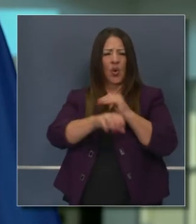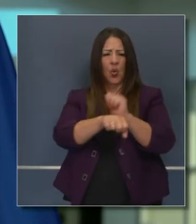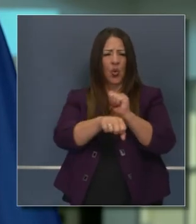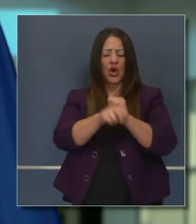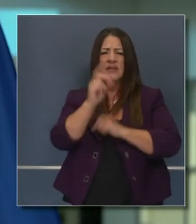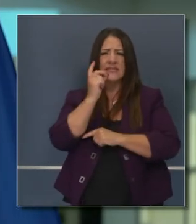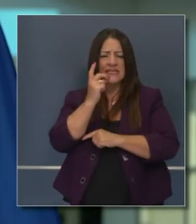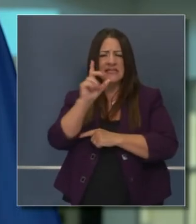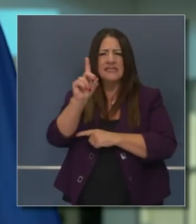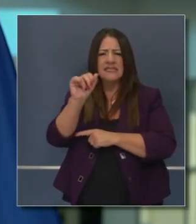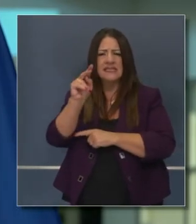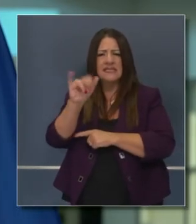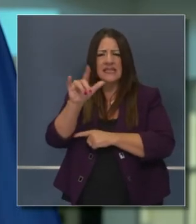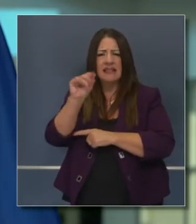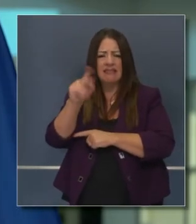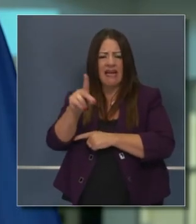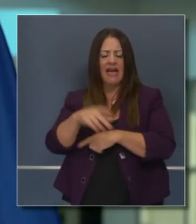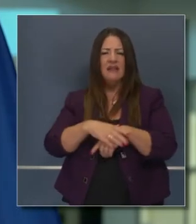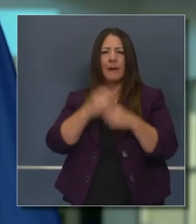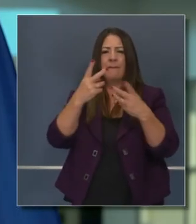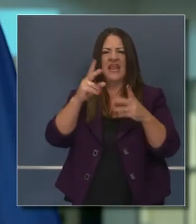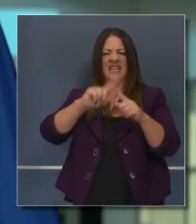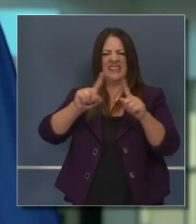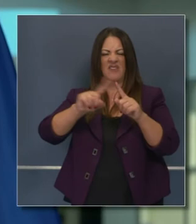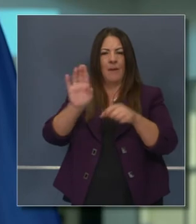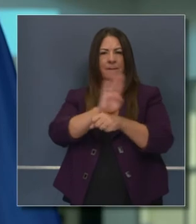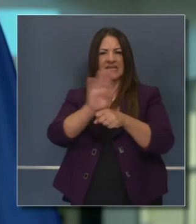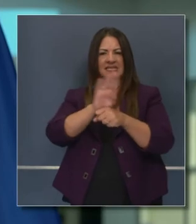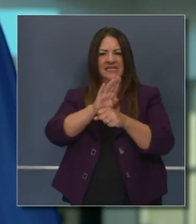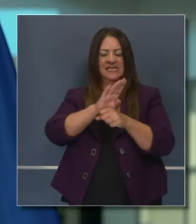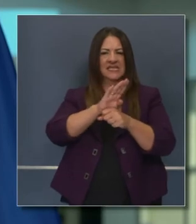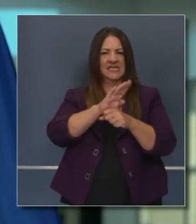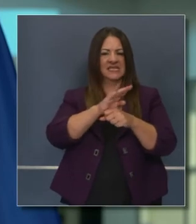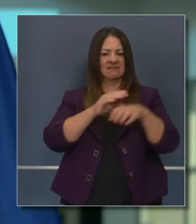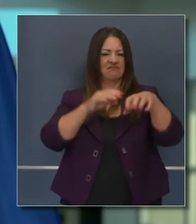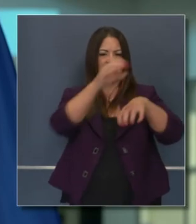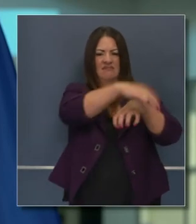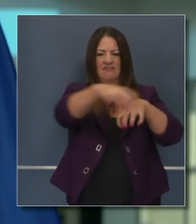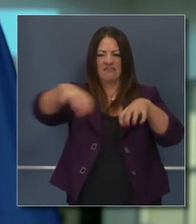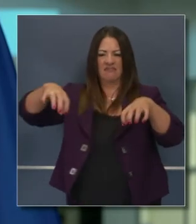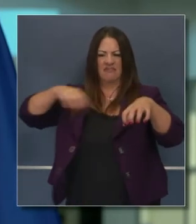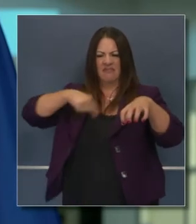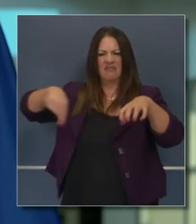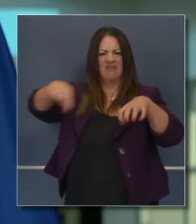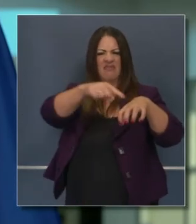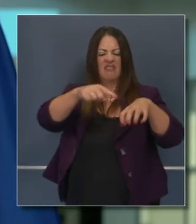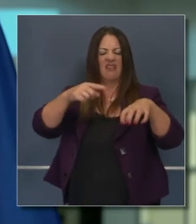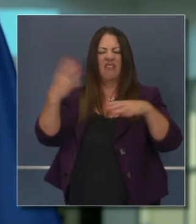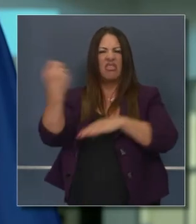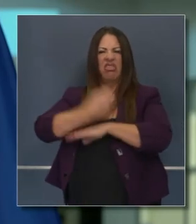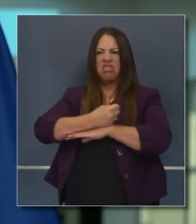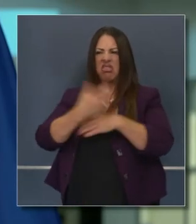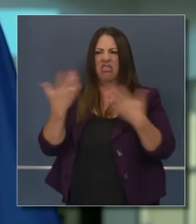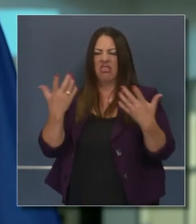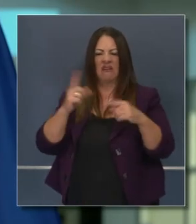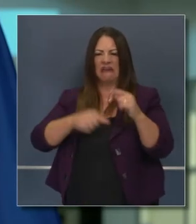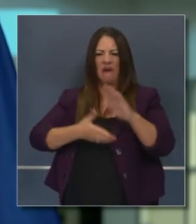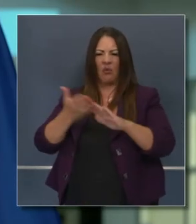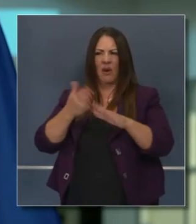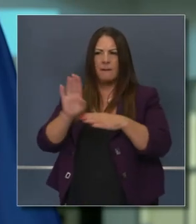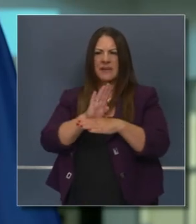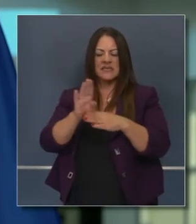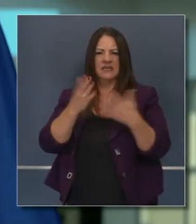personas que trabajan en los parques, se está perdiendo muchos ingresos tributarios. ¿Qué nos dice?